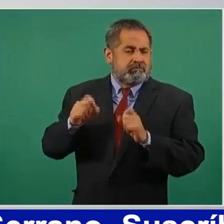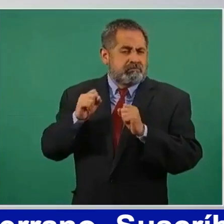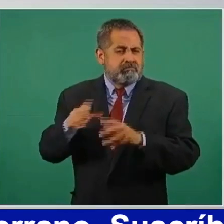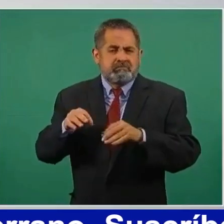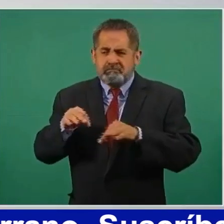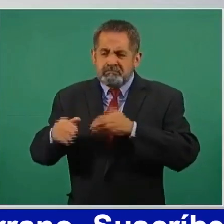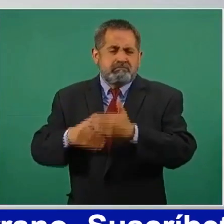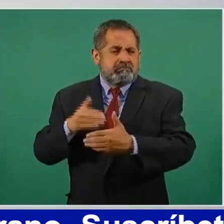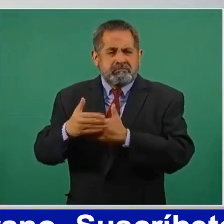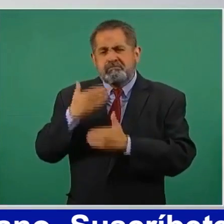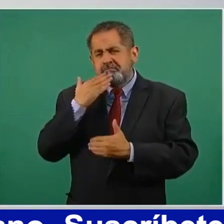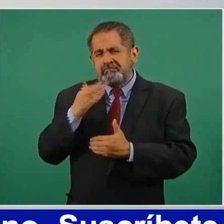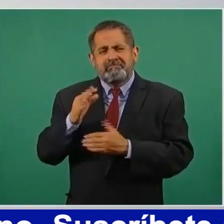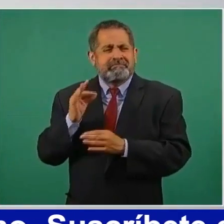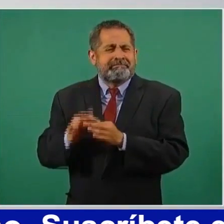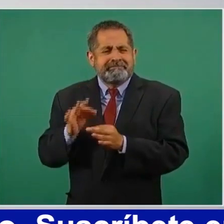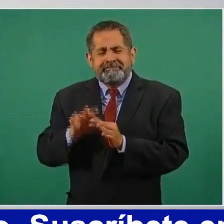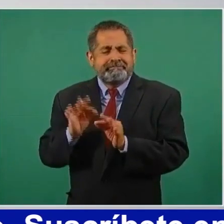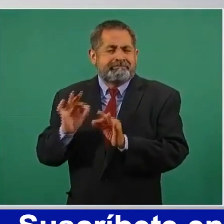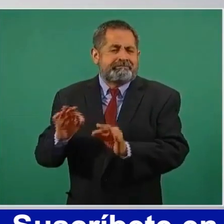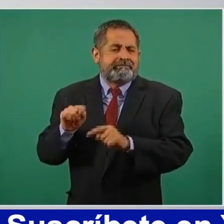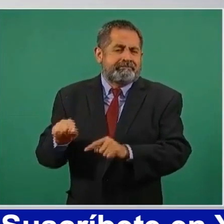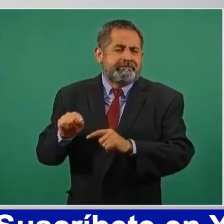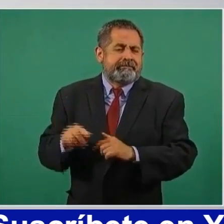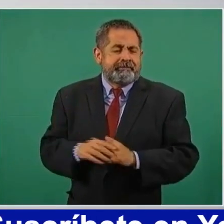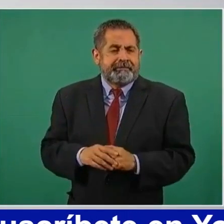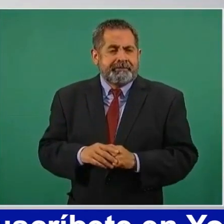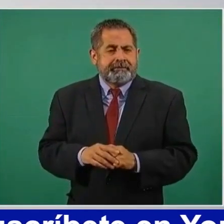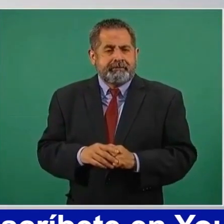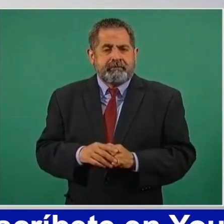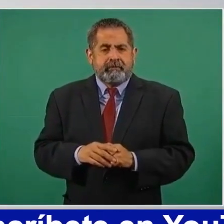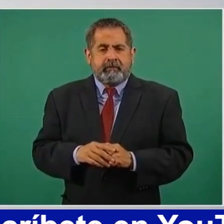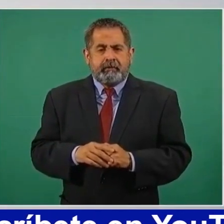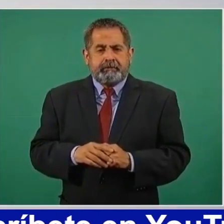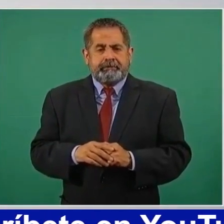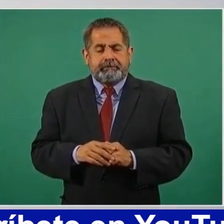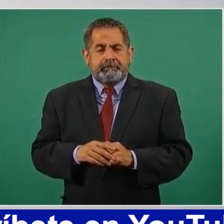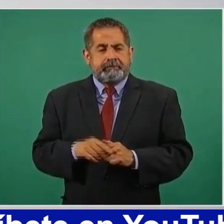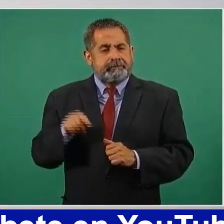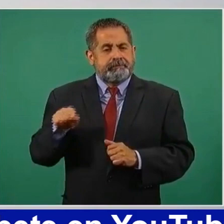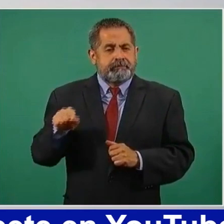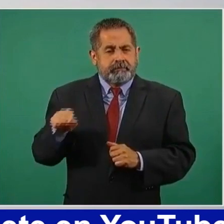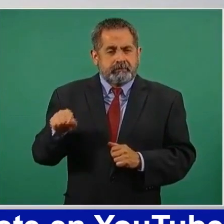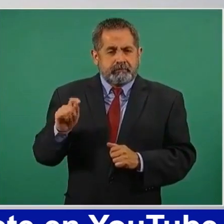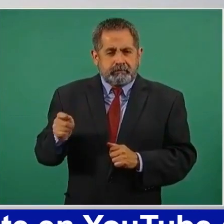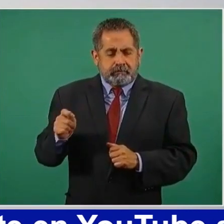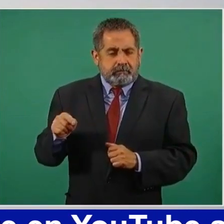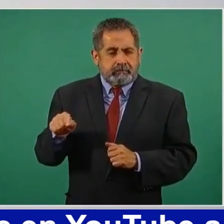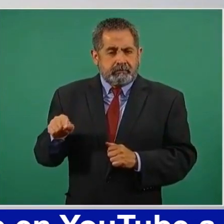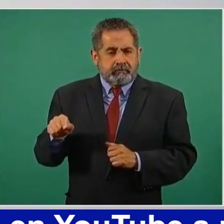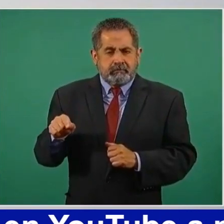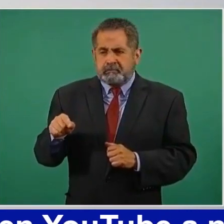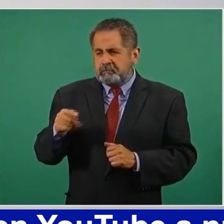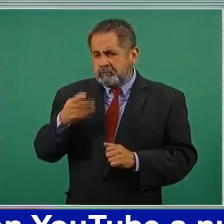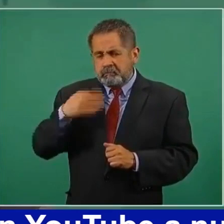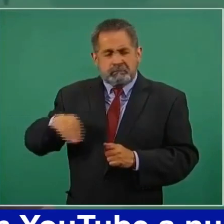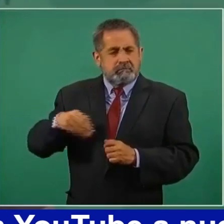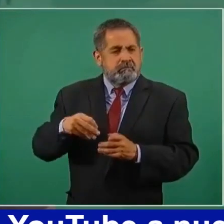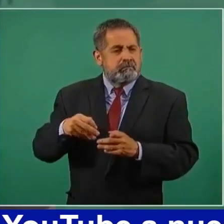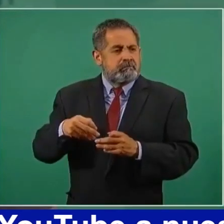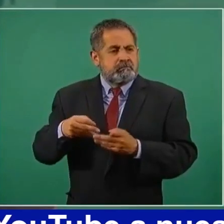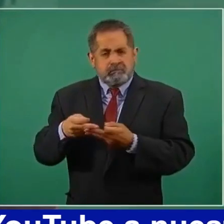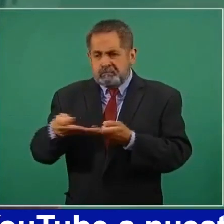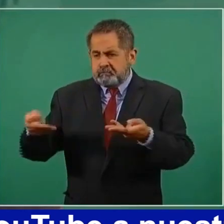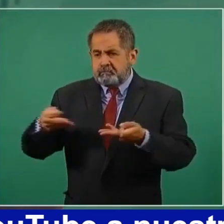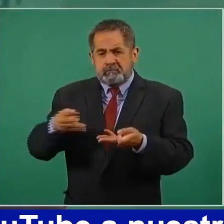Ahora nos vamos a referir a Santiago Jamiltepec, Oaxaca, y el paso de la reina que usted